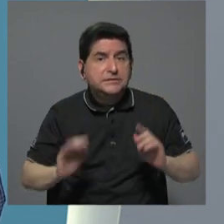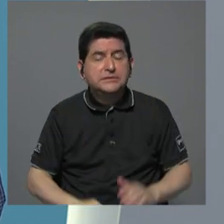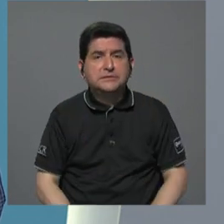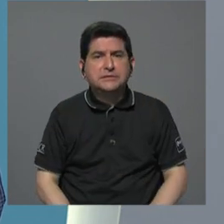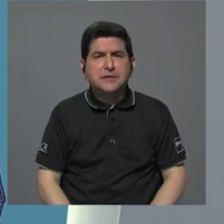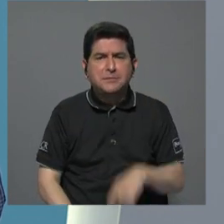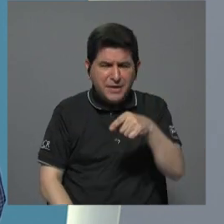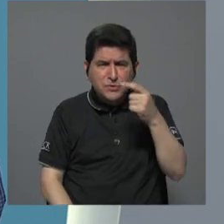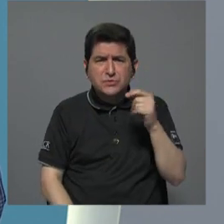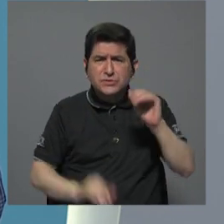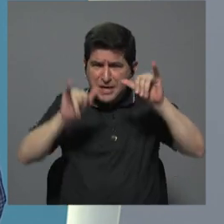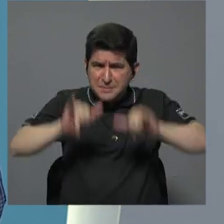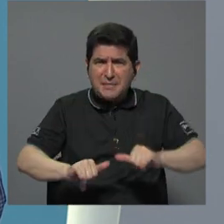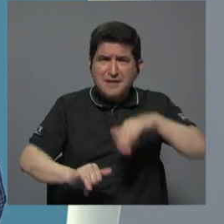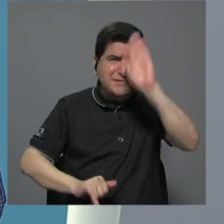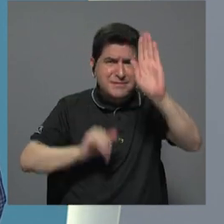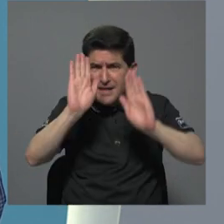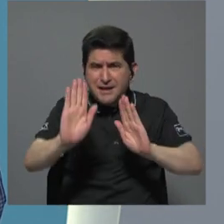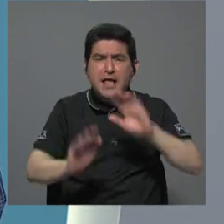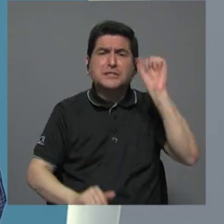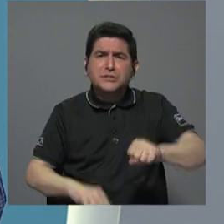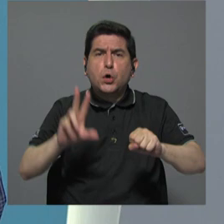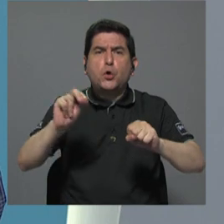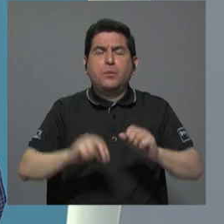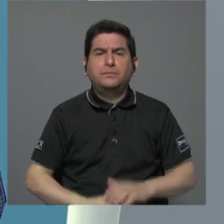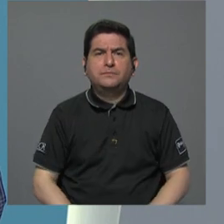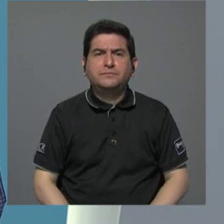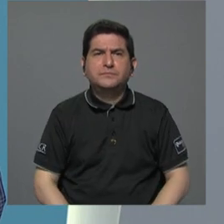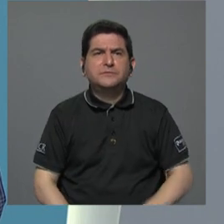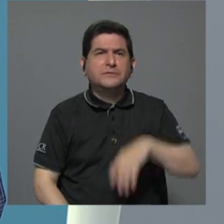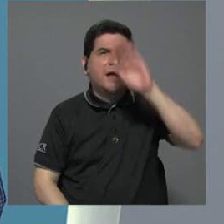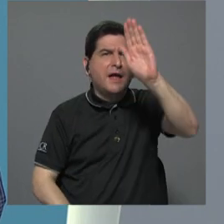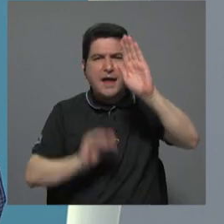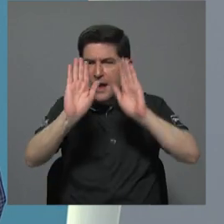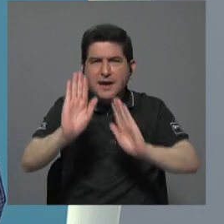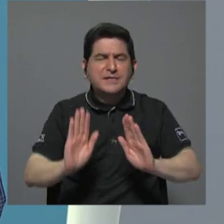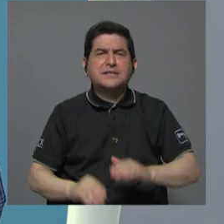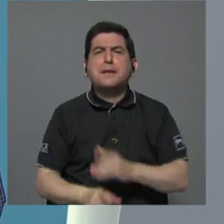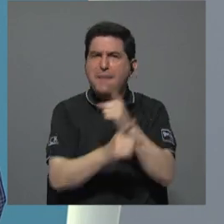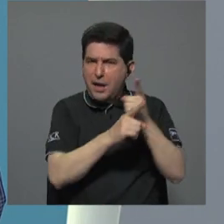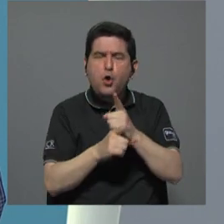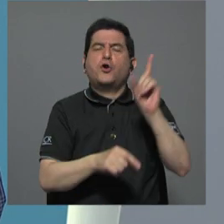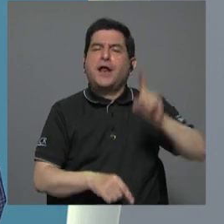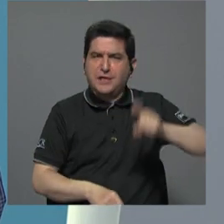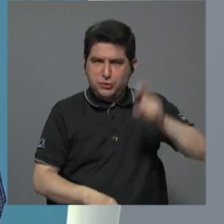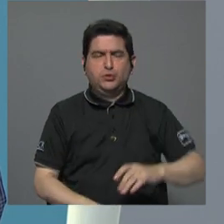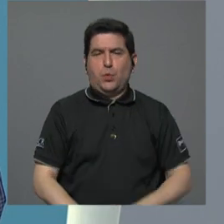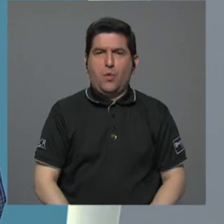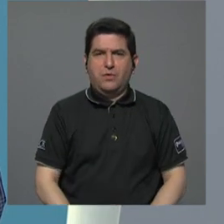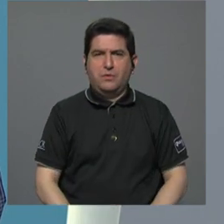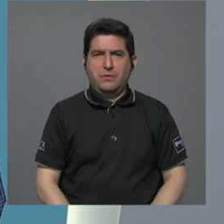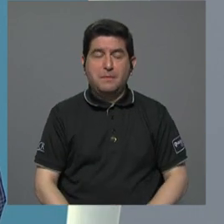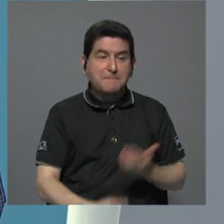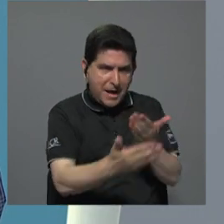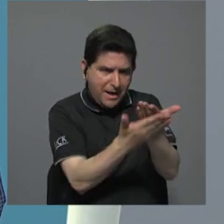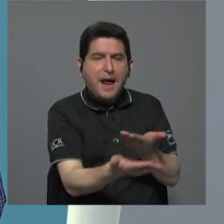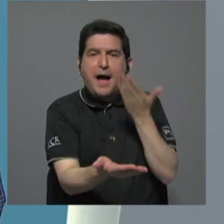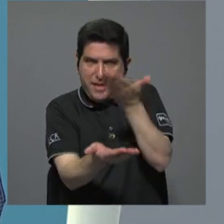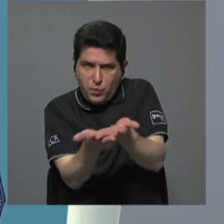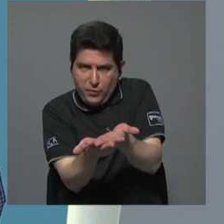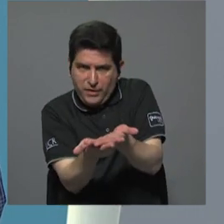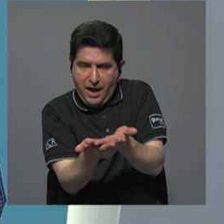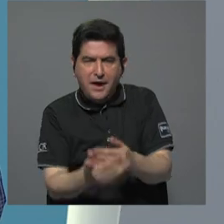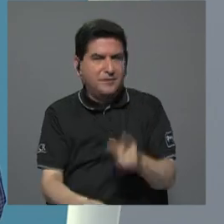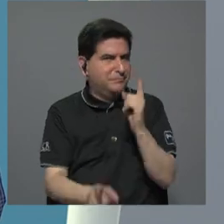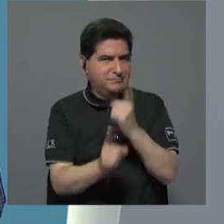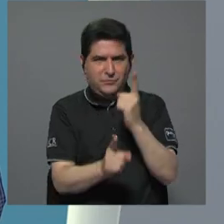usted mantiene este esquema, don Orlando. Usted lo mantendría. El esquema me parece que merece correcciones con lo de la adjudicación. La adjudicación